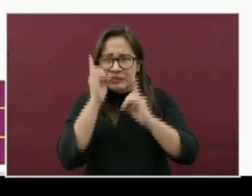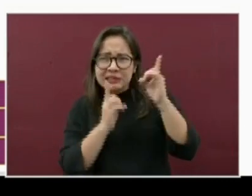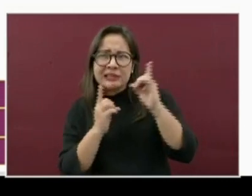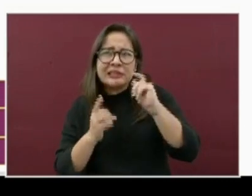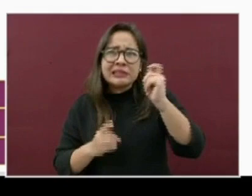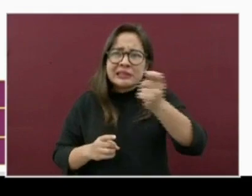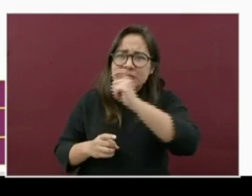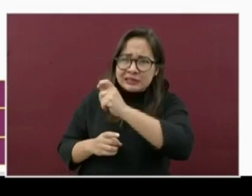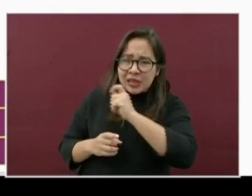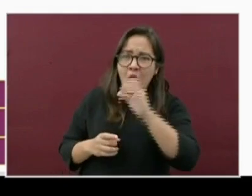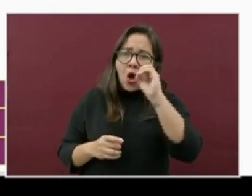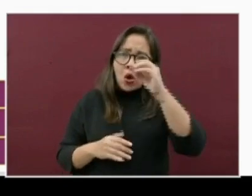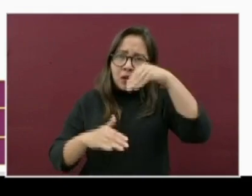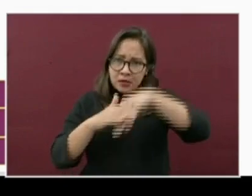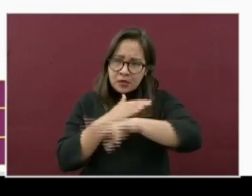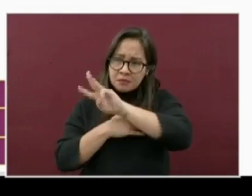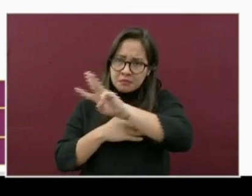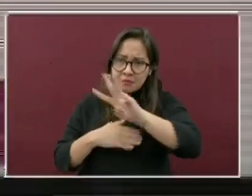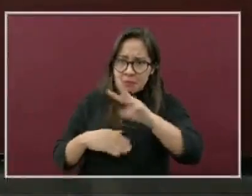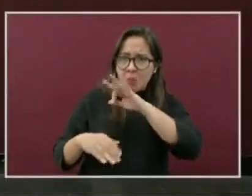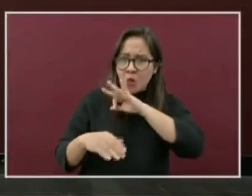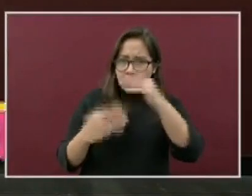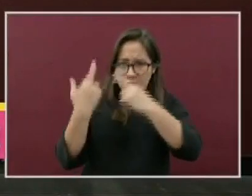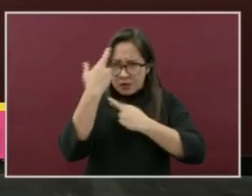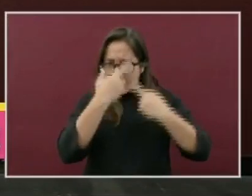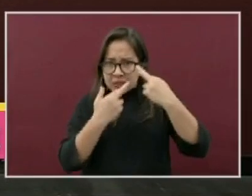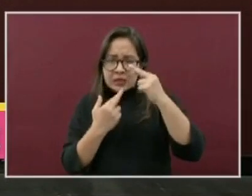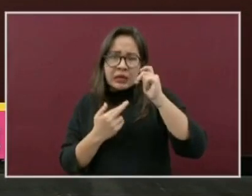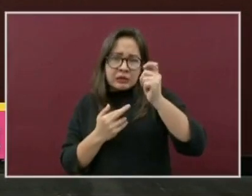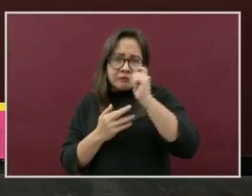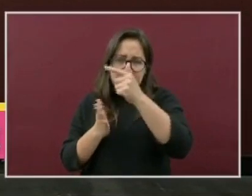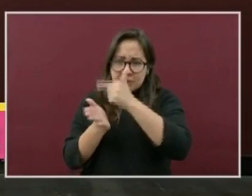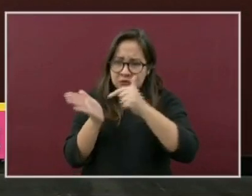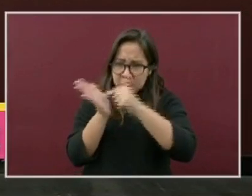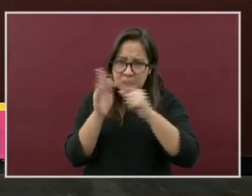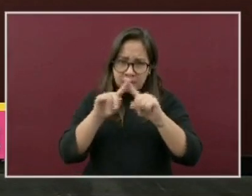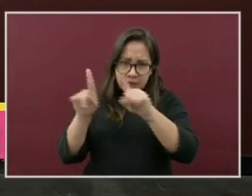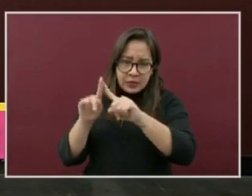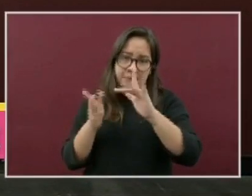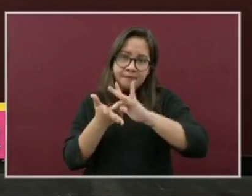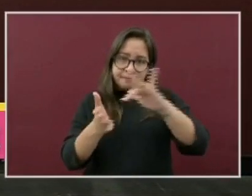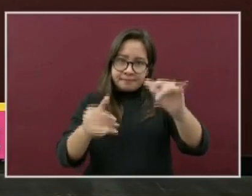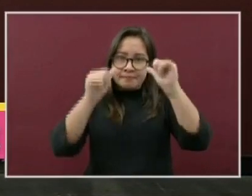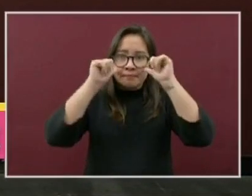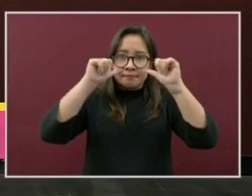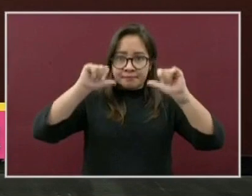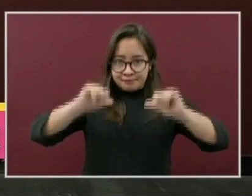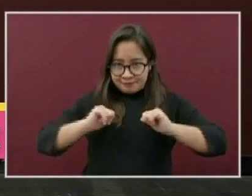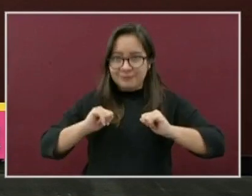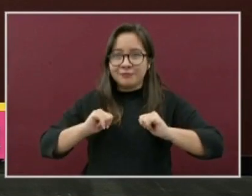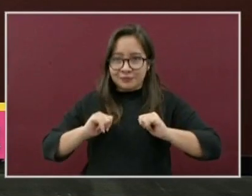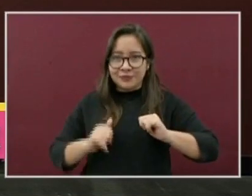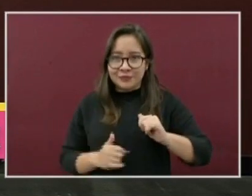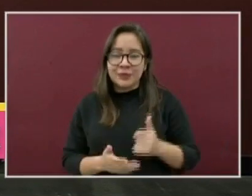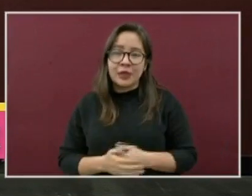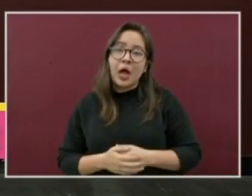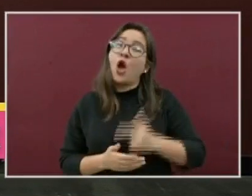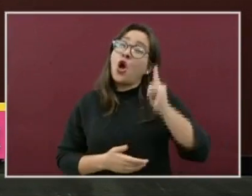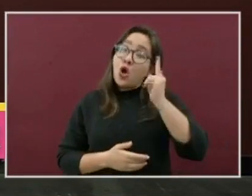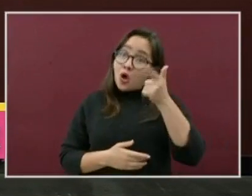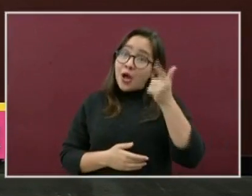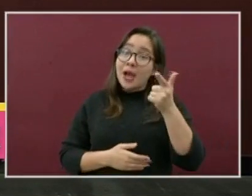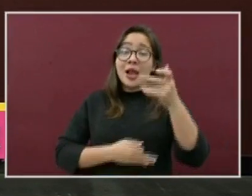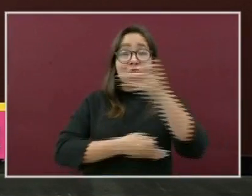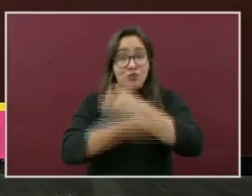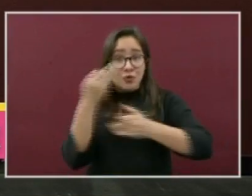la situación de su municipio. Agradezco de nuevo la atención de hoy y que pasen ustedes